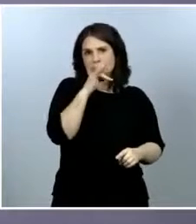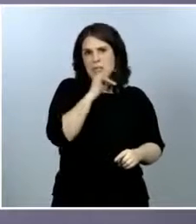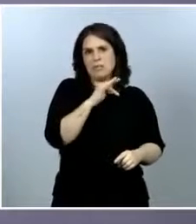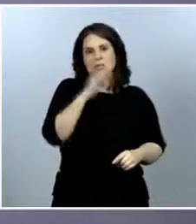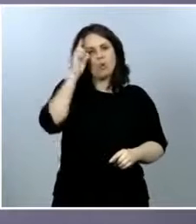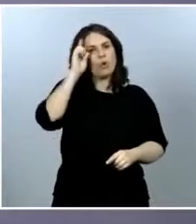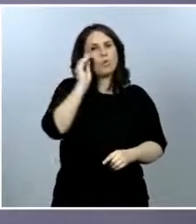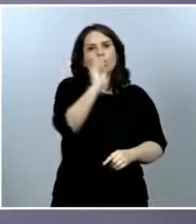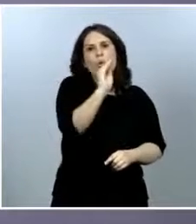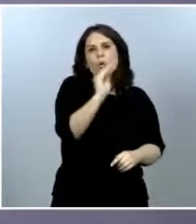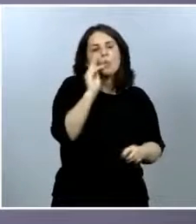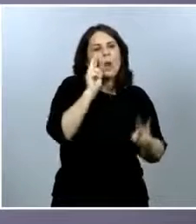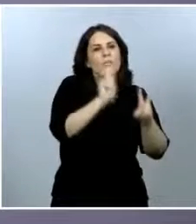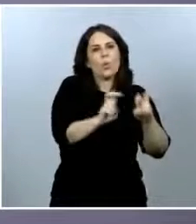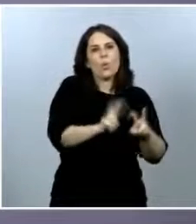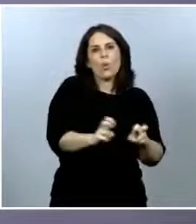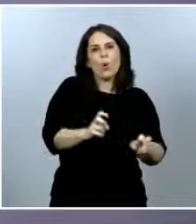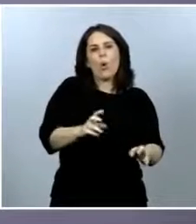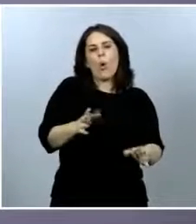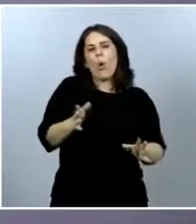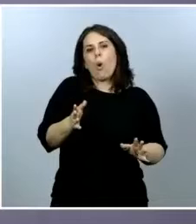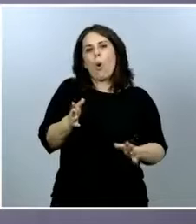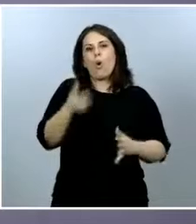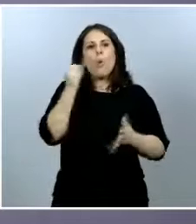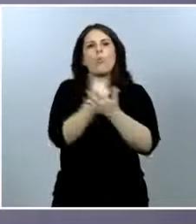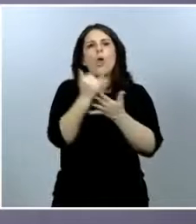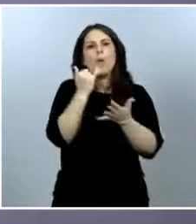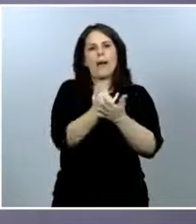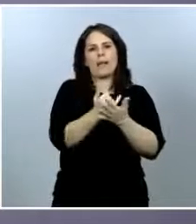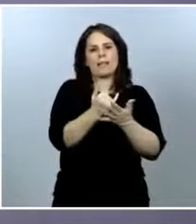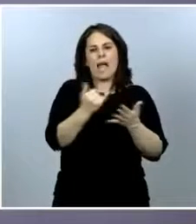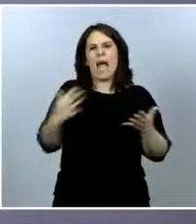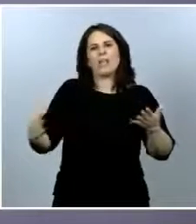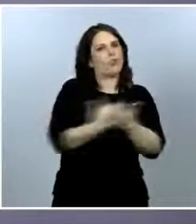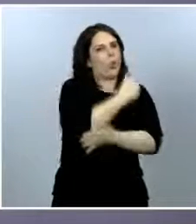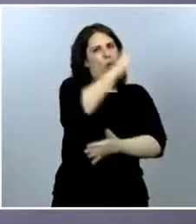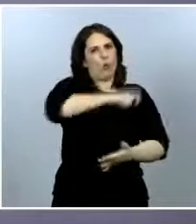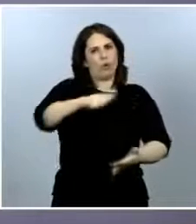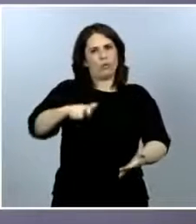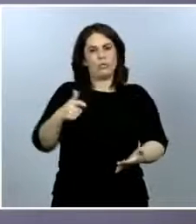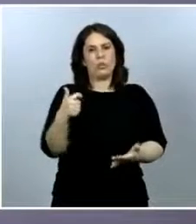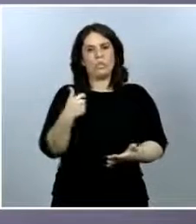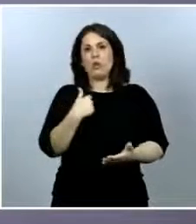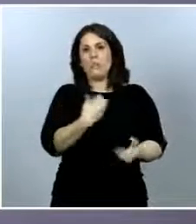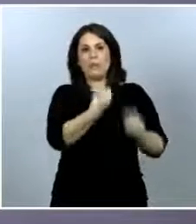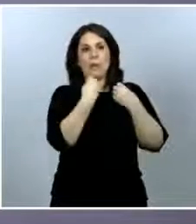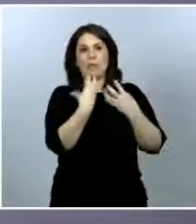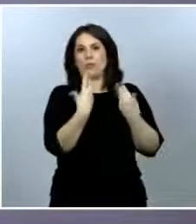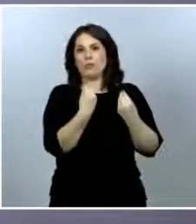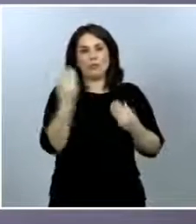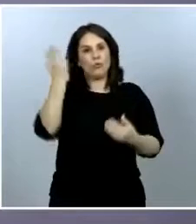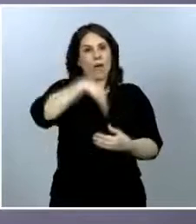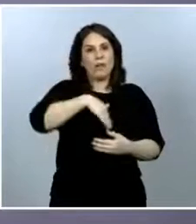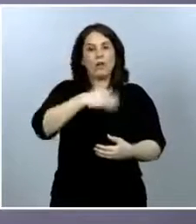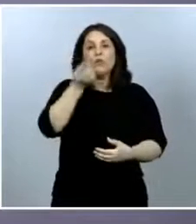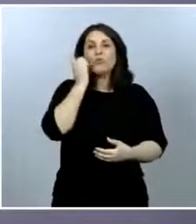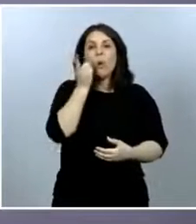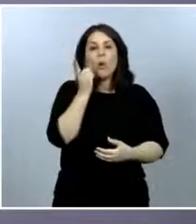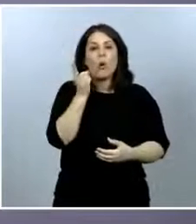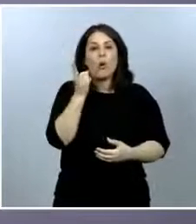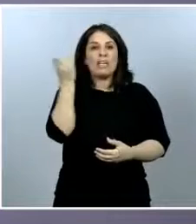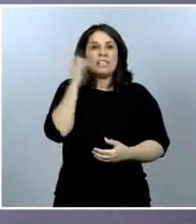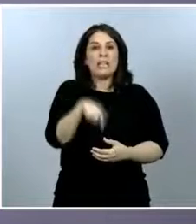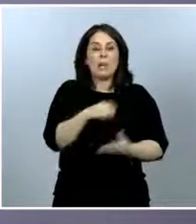unas pruebas masivas, no tengo demasiada información, solamente he oído lo que ha salido en los medios de comunicación,